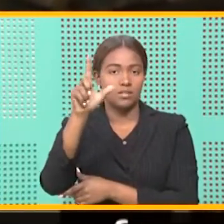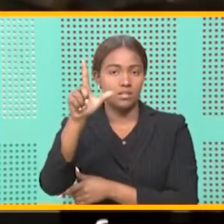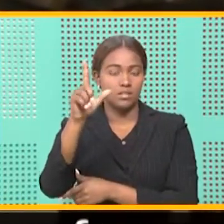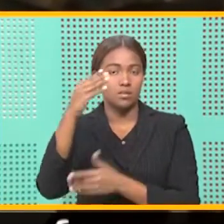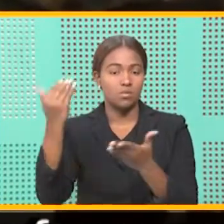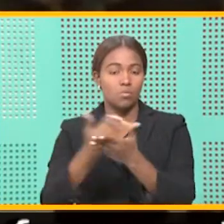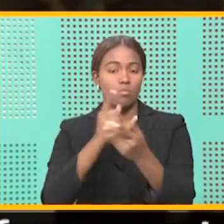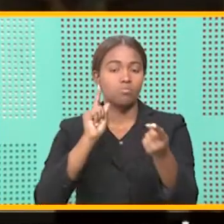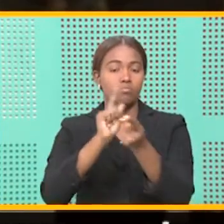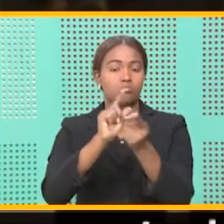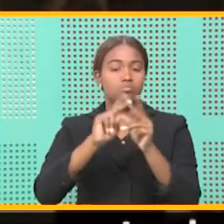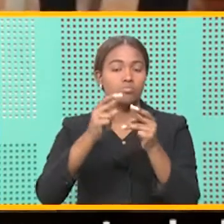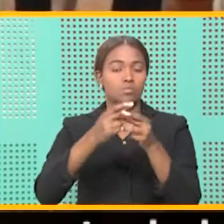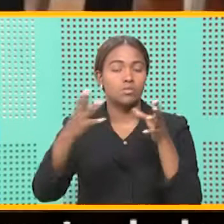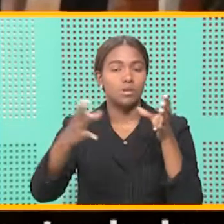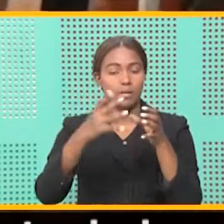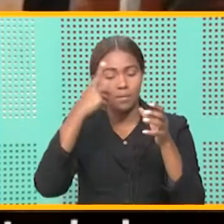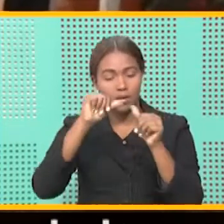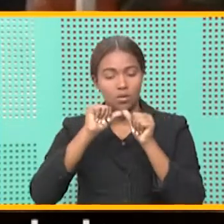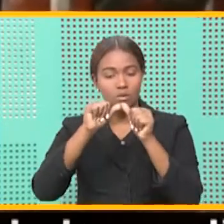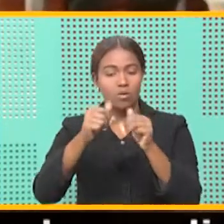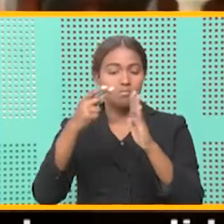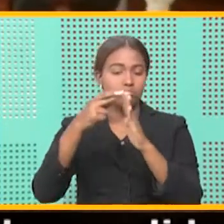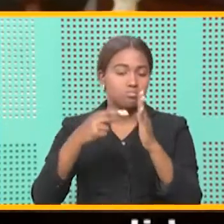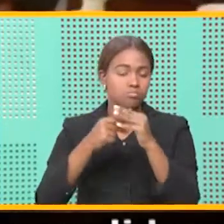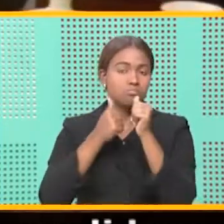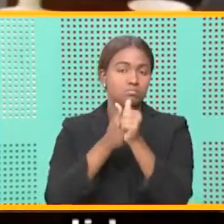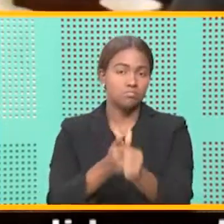seguimiento a medidas y protocolos del coronavirus.